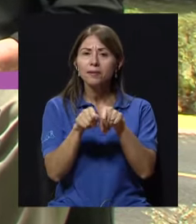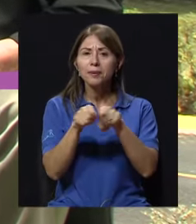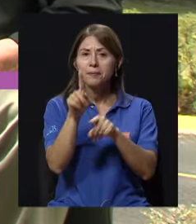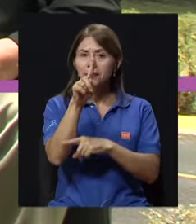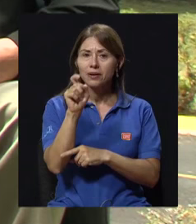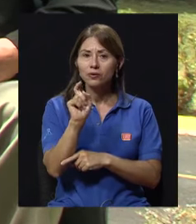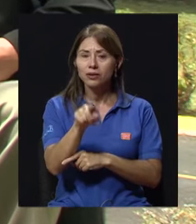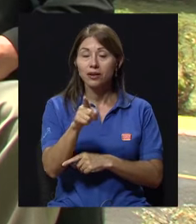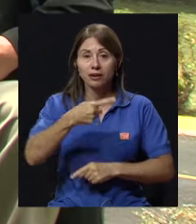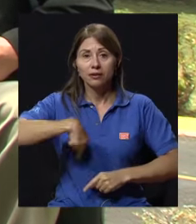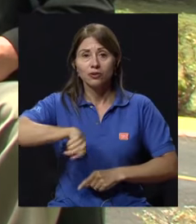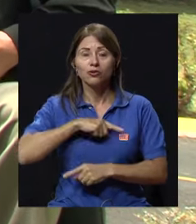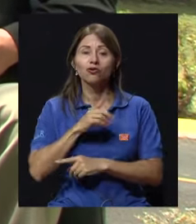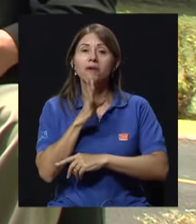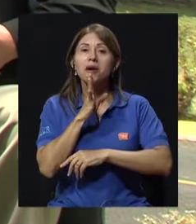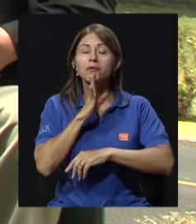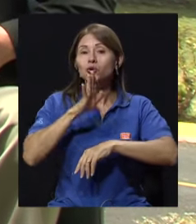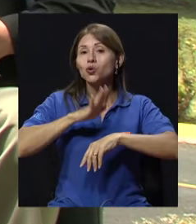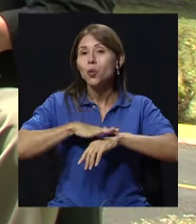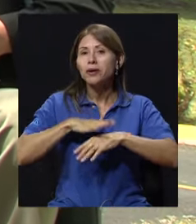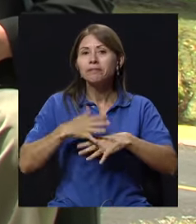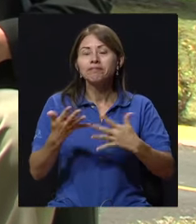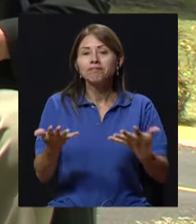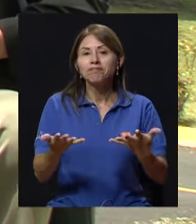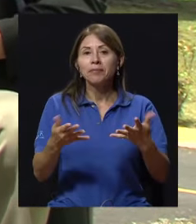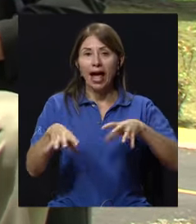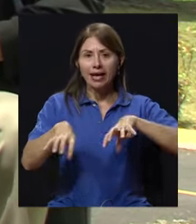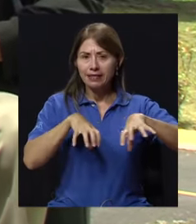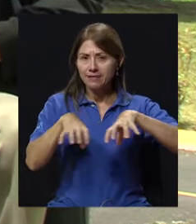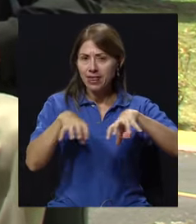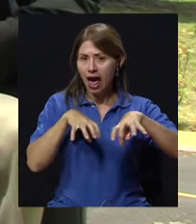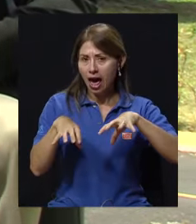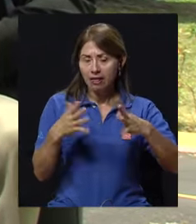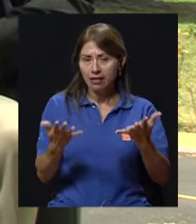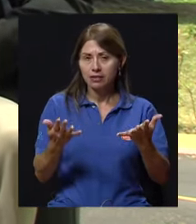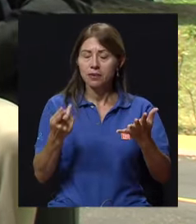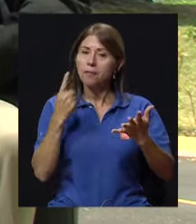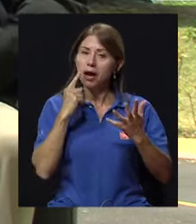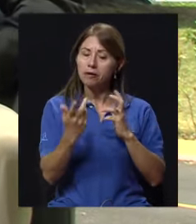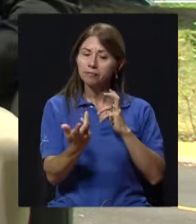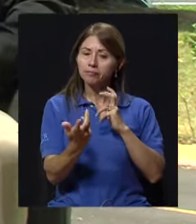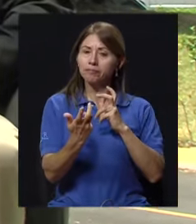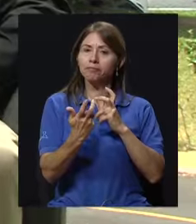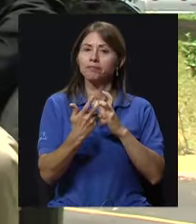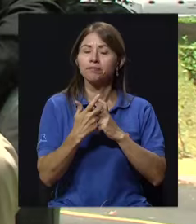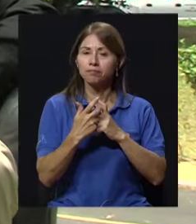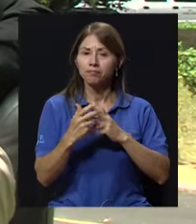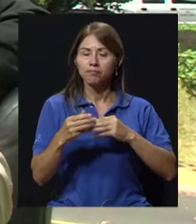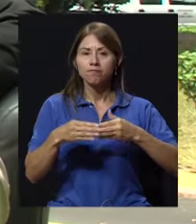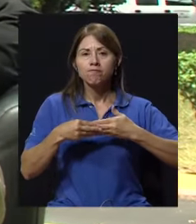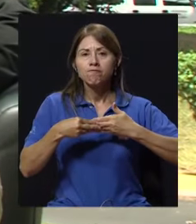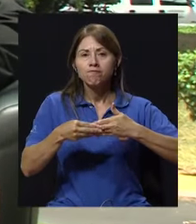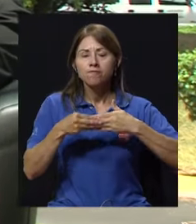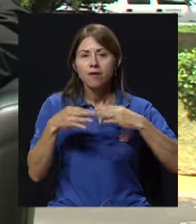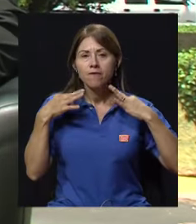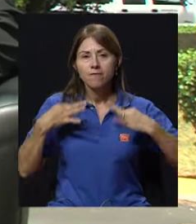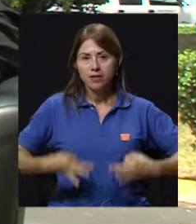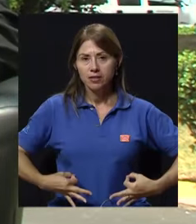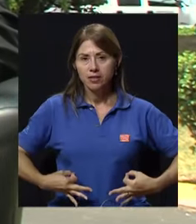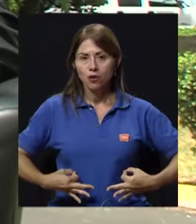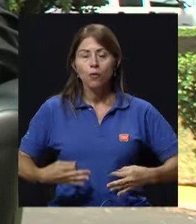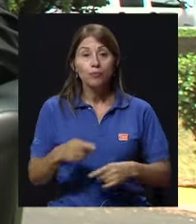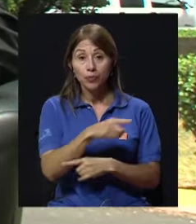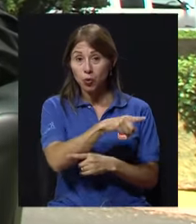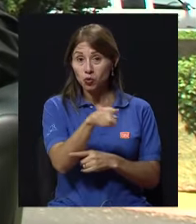preguntarle además, Maribel, cuando hablamos de las actividades propiamente de acondicionamiento físico, que